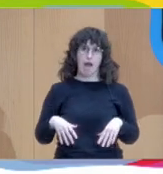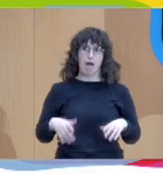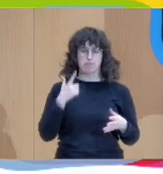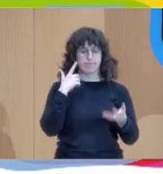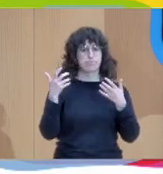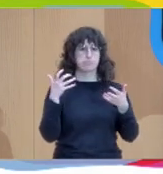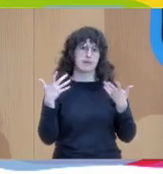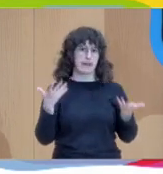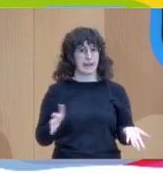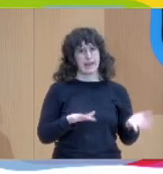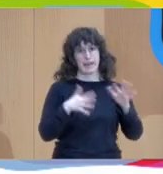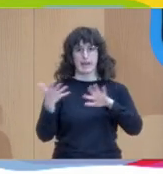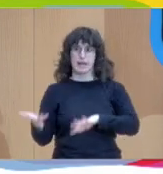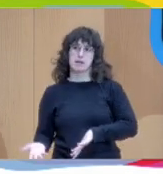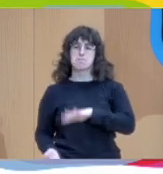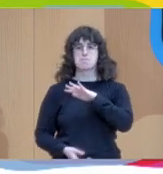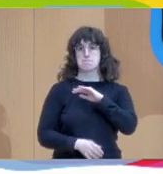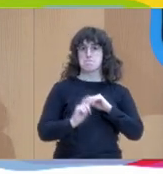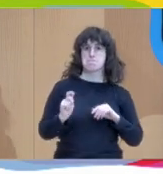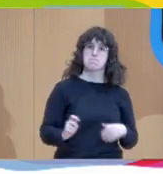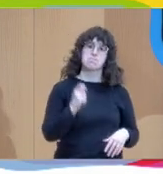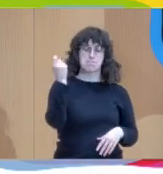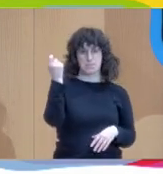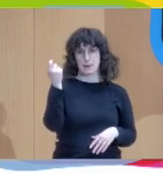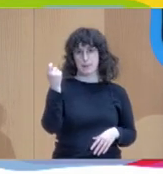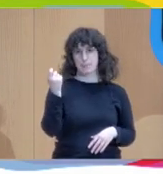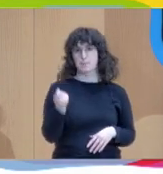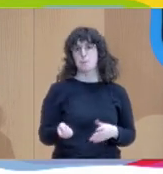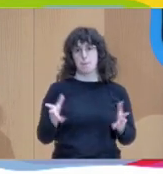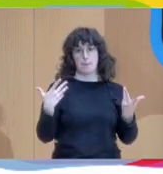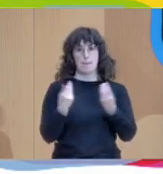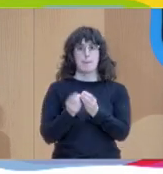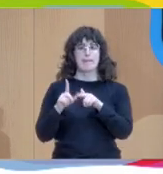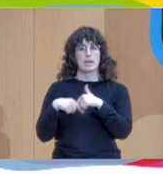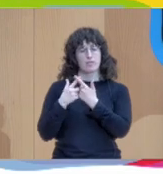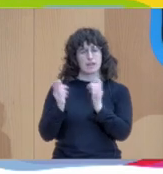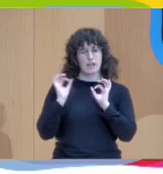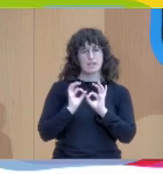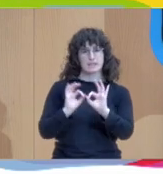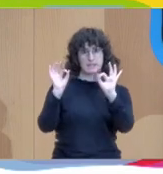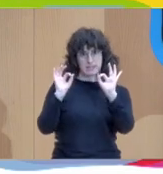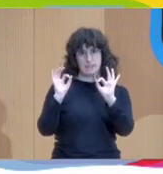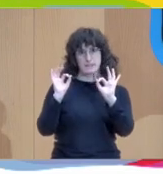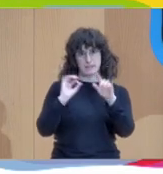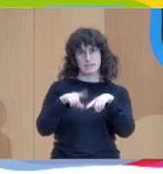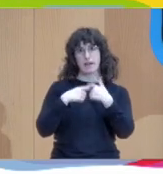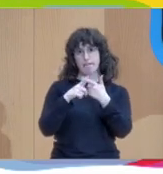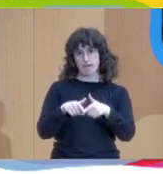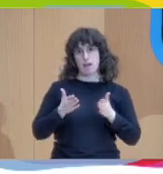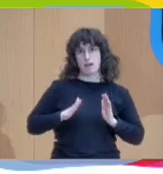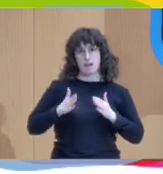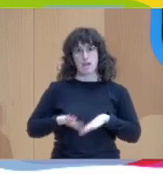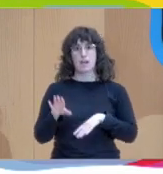implementación, hemos podido poner en práctica en casos con familias, especialmente con familias con hijos e hijas